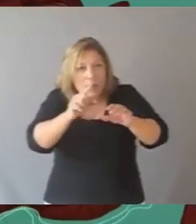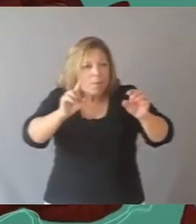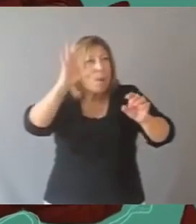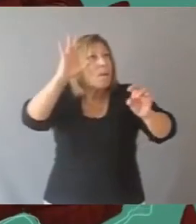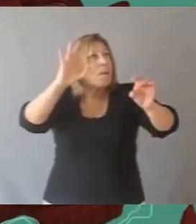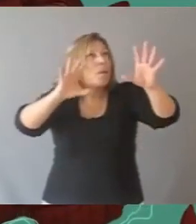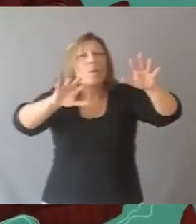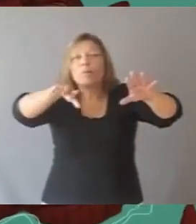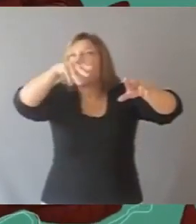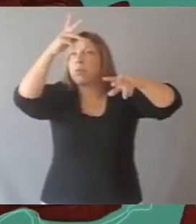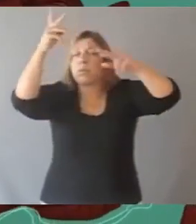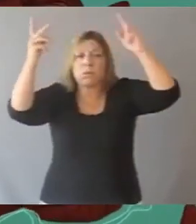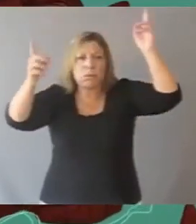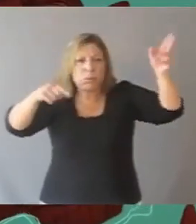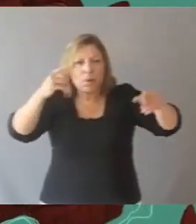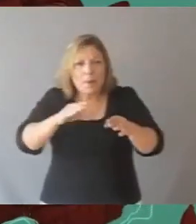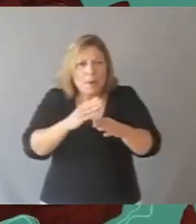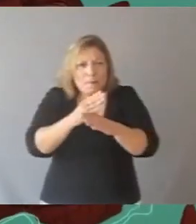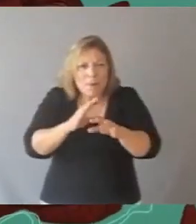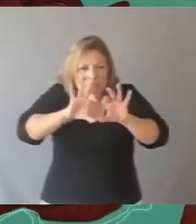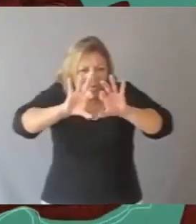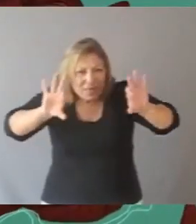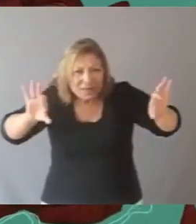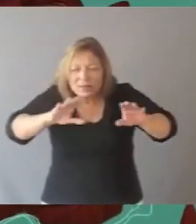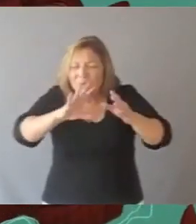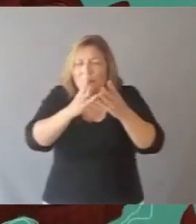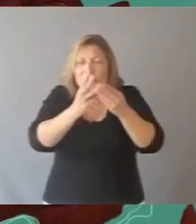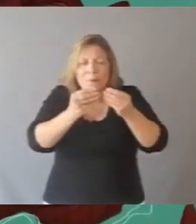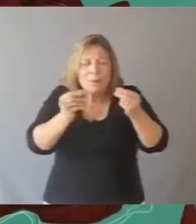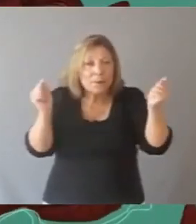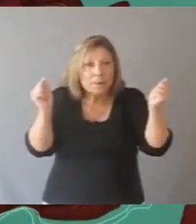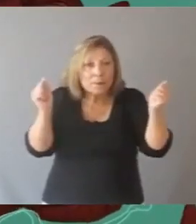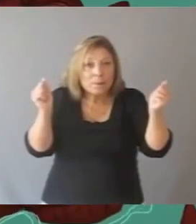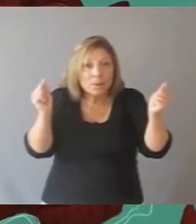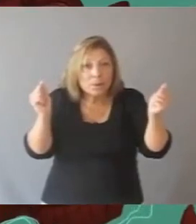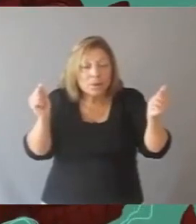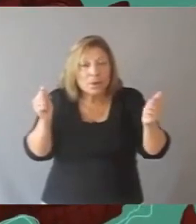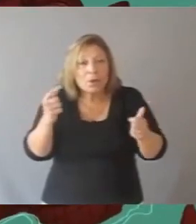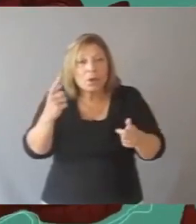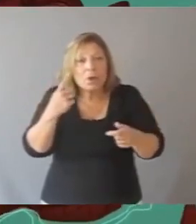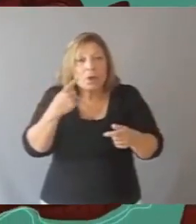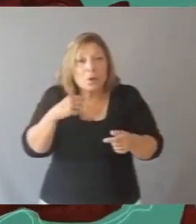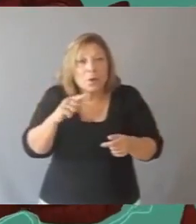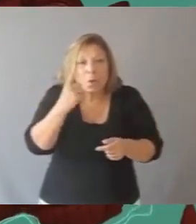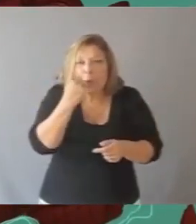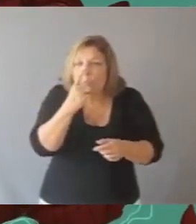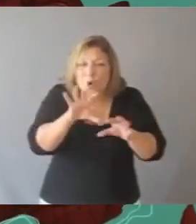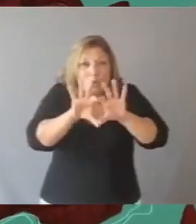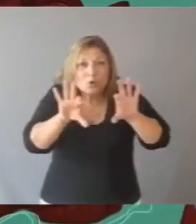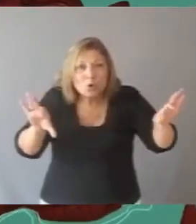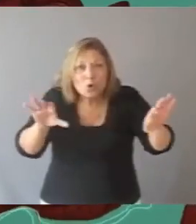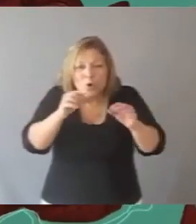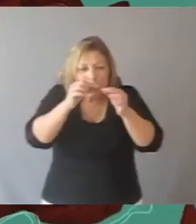cada una hacía saltar por el aire en astillas un pedazo de dique hasta que no quedó nada del dique. Ni un tronco,